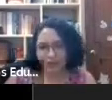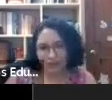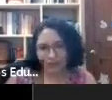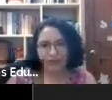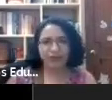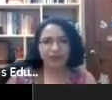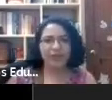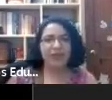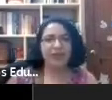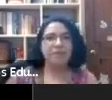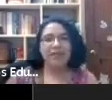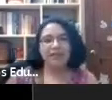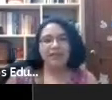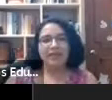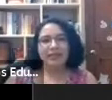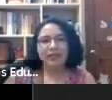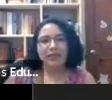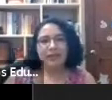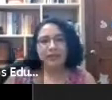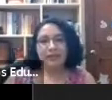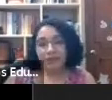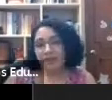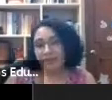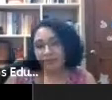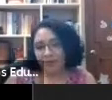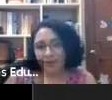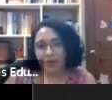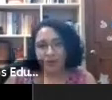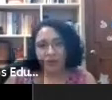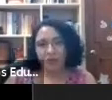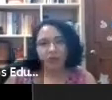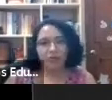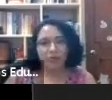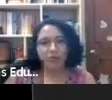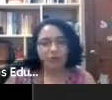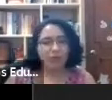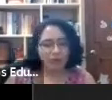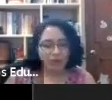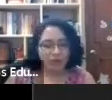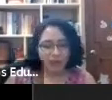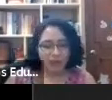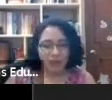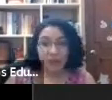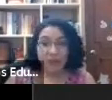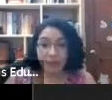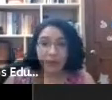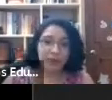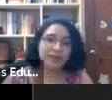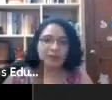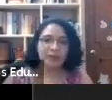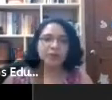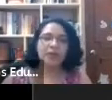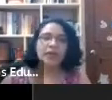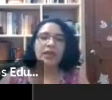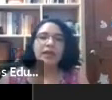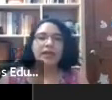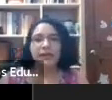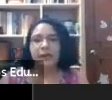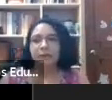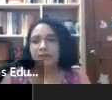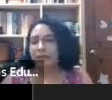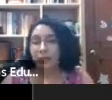su propio proceso, ¿no? Este, y, finalmente, pues, todos vamos, vamos, este, pues, aportando, ¿no?